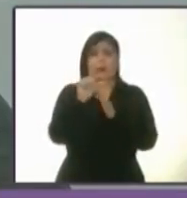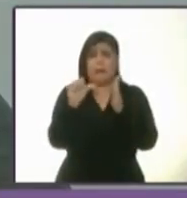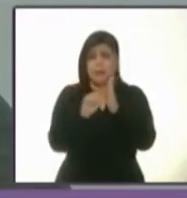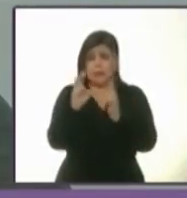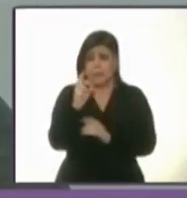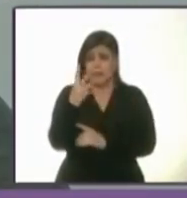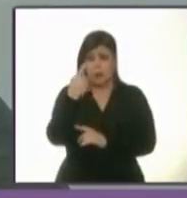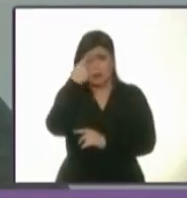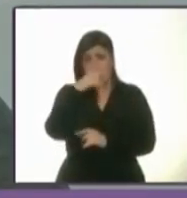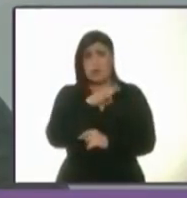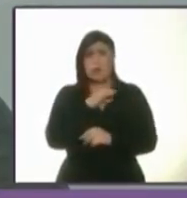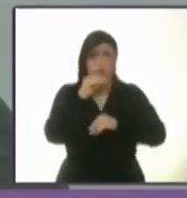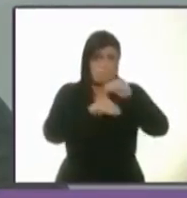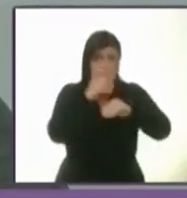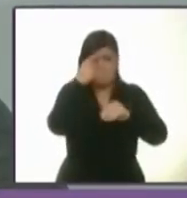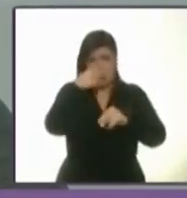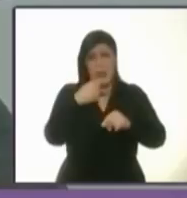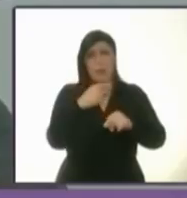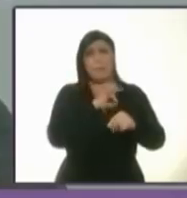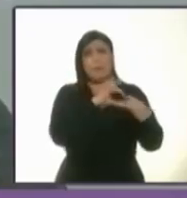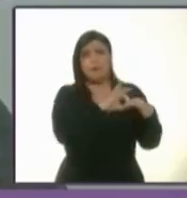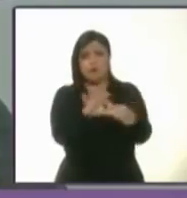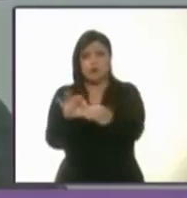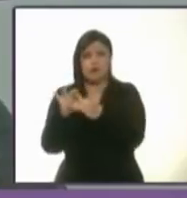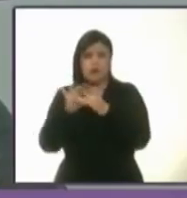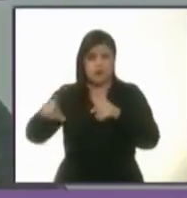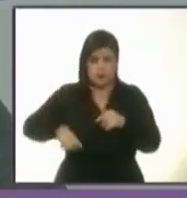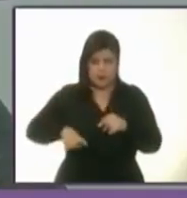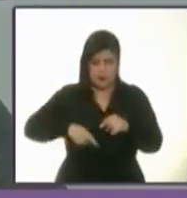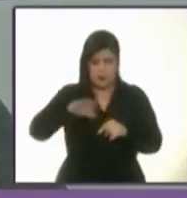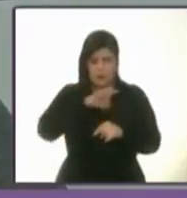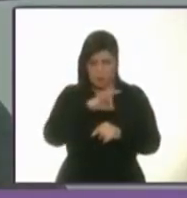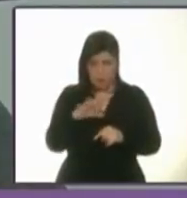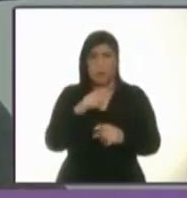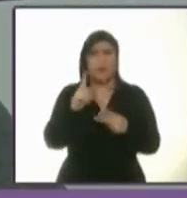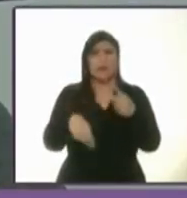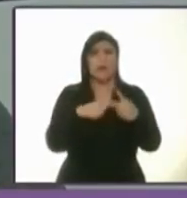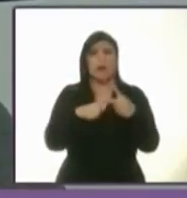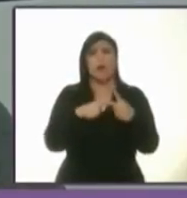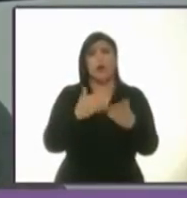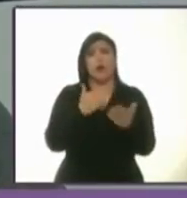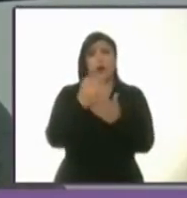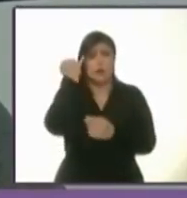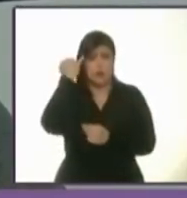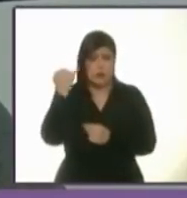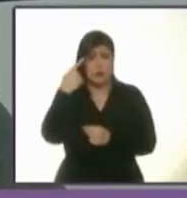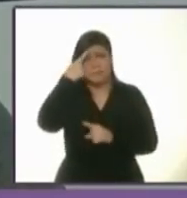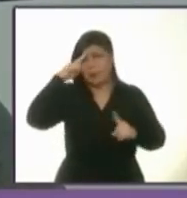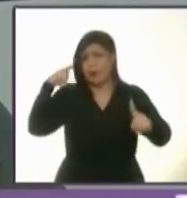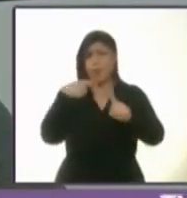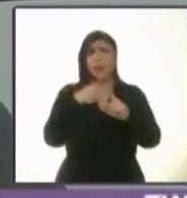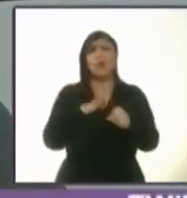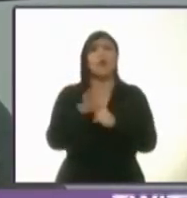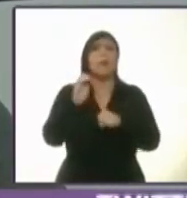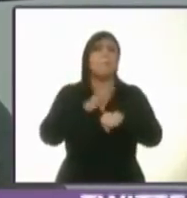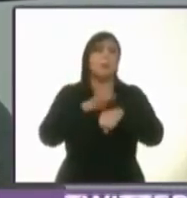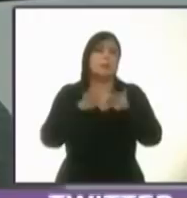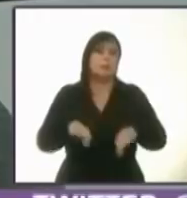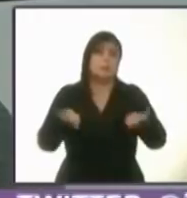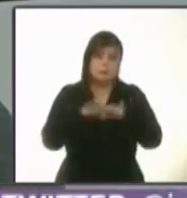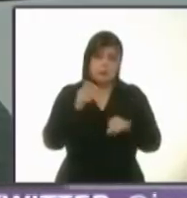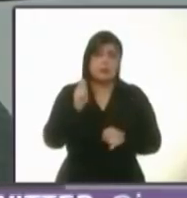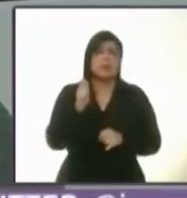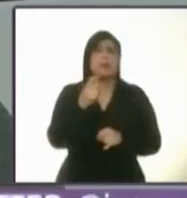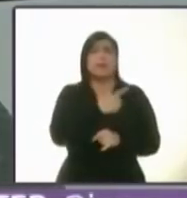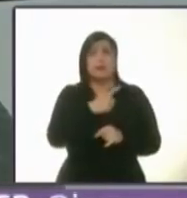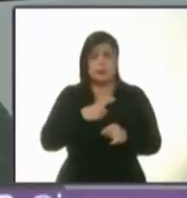convocaré a formar gobierno de coalición. En segundo propongo, desde ahora como eje fundamental, trabajar en el